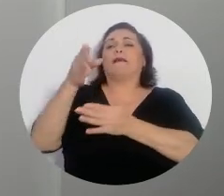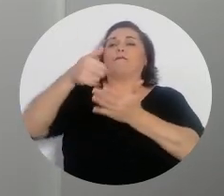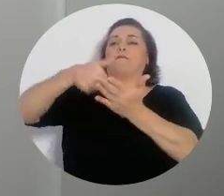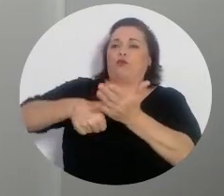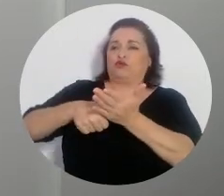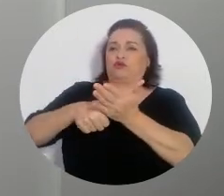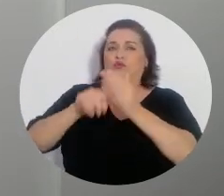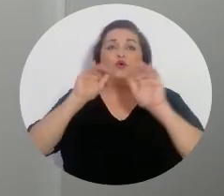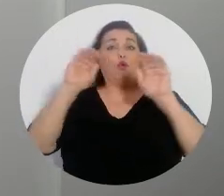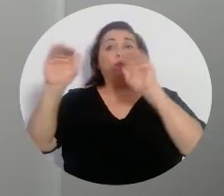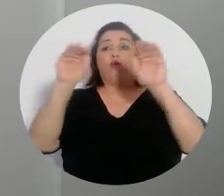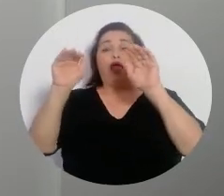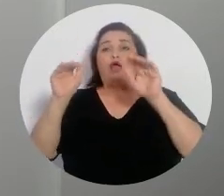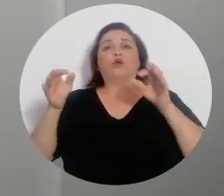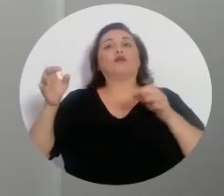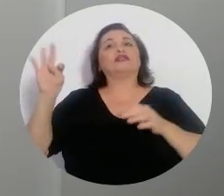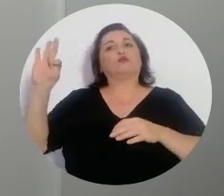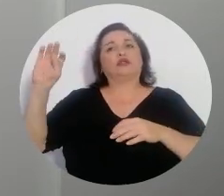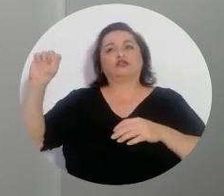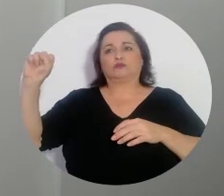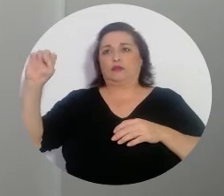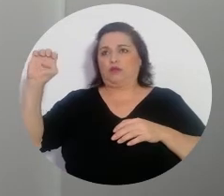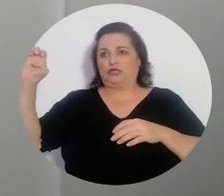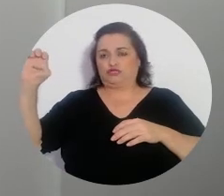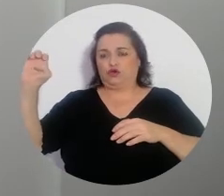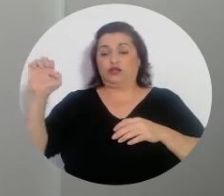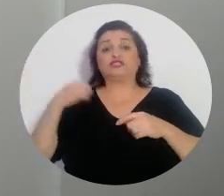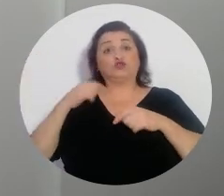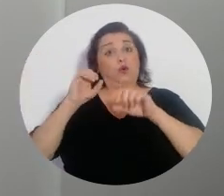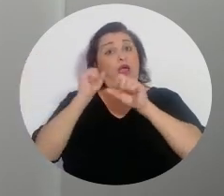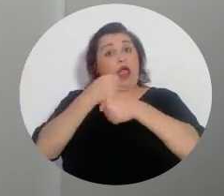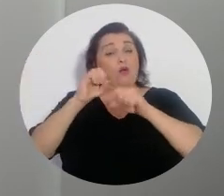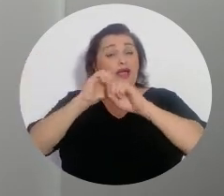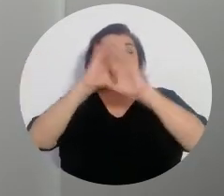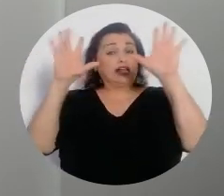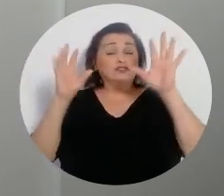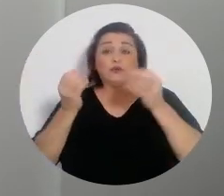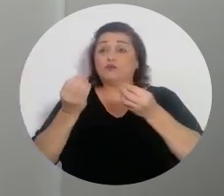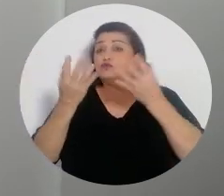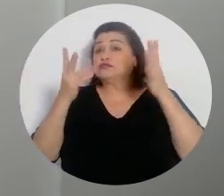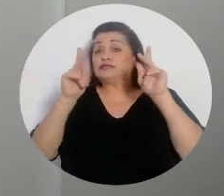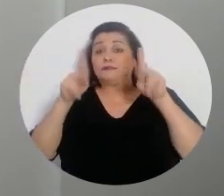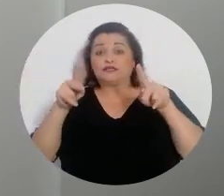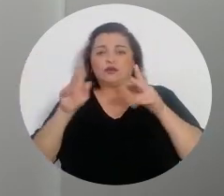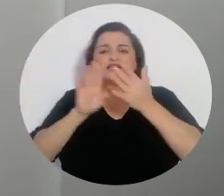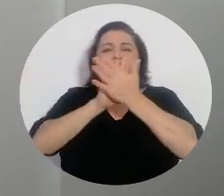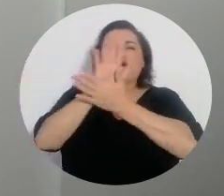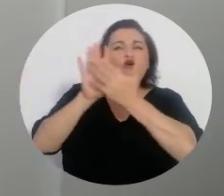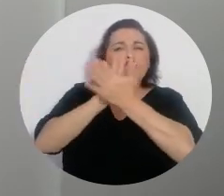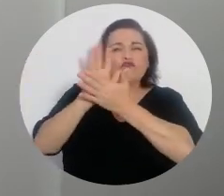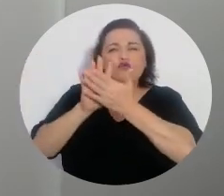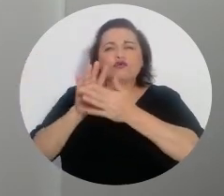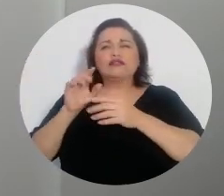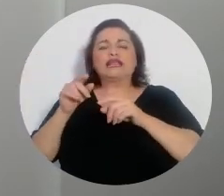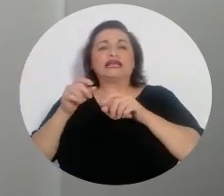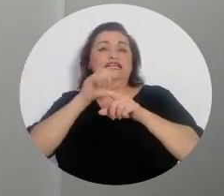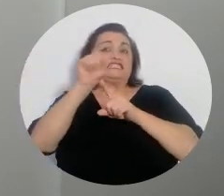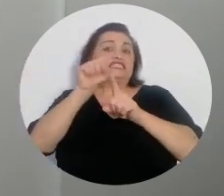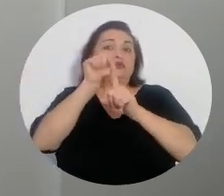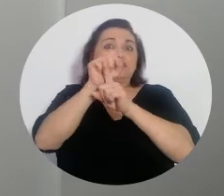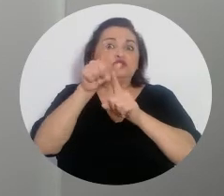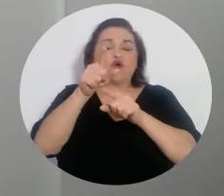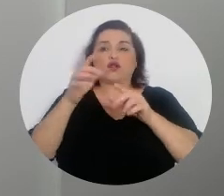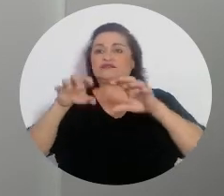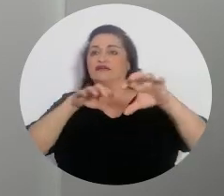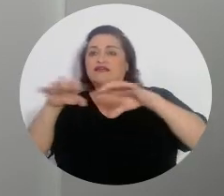haya sido convocada por el Tribunal Supremo de Elecciones. Y hago esta aclaración porque muchas personas suelen confundir que en aquellos eventos que